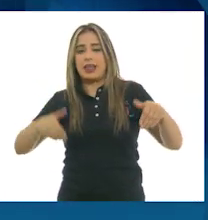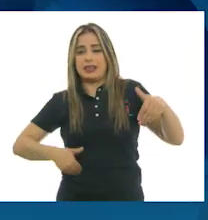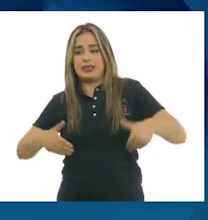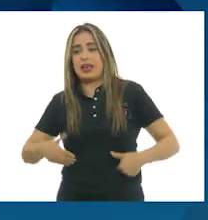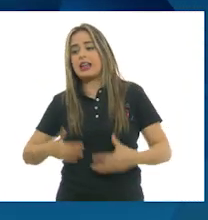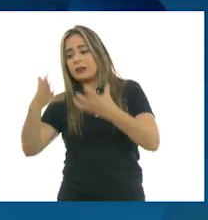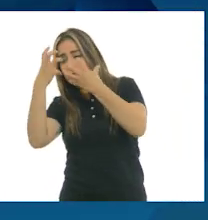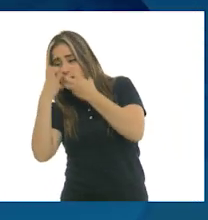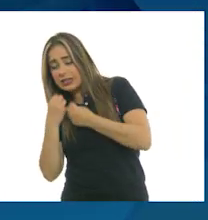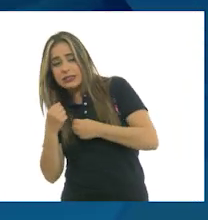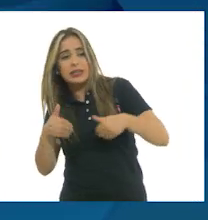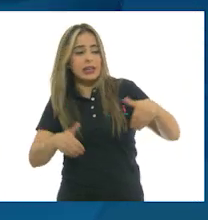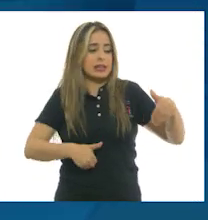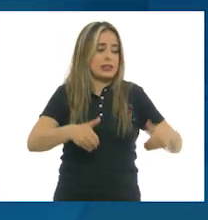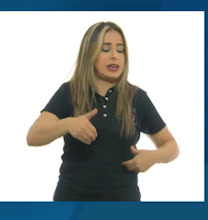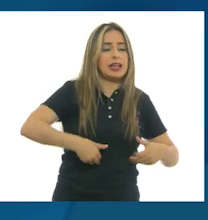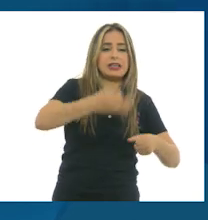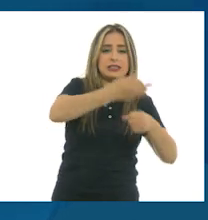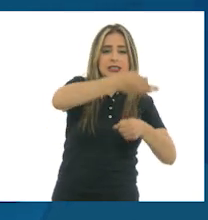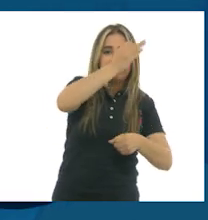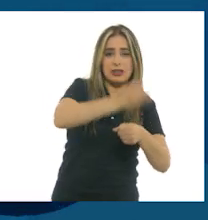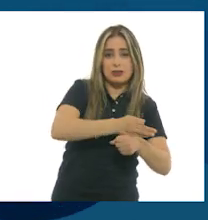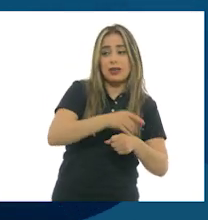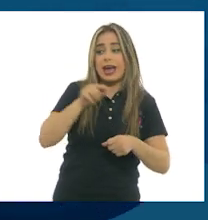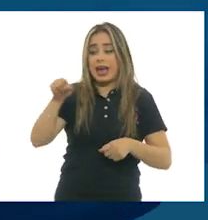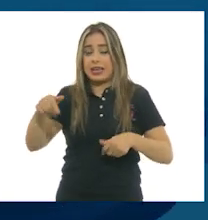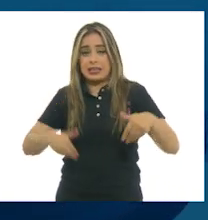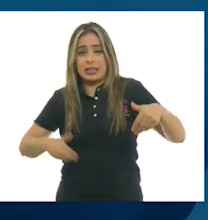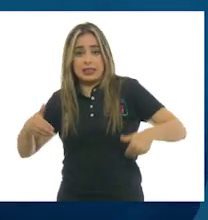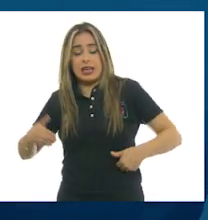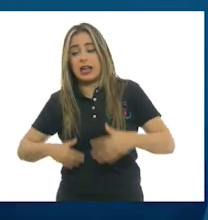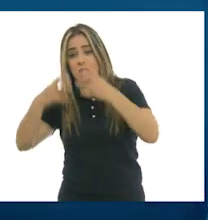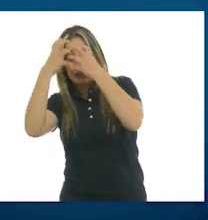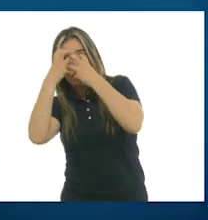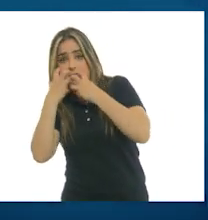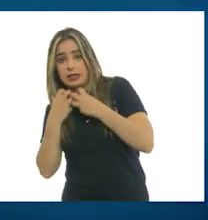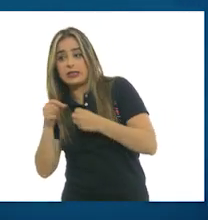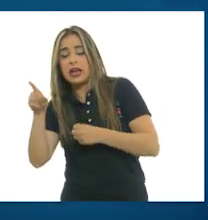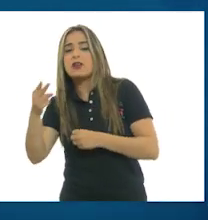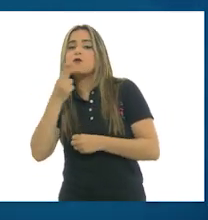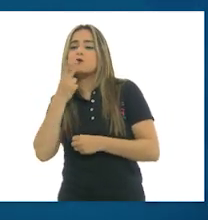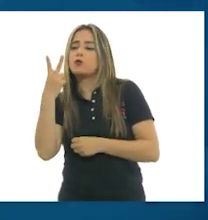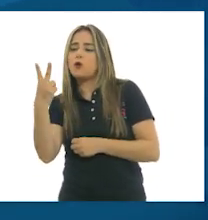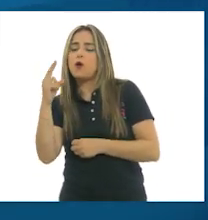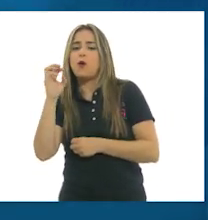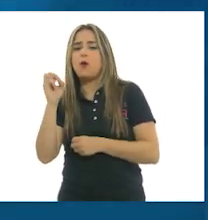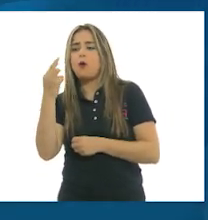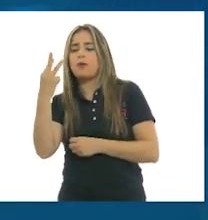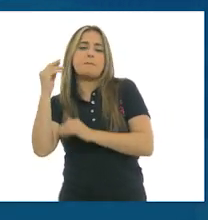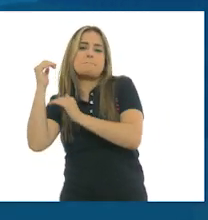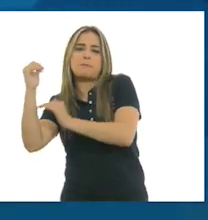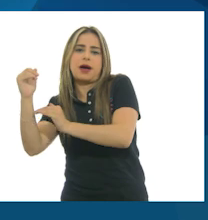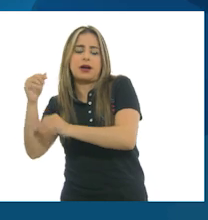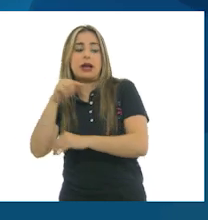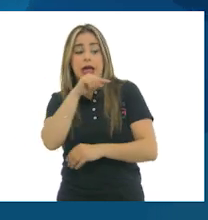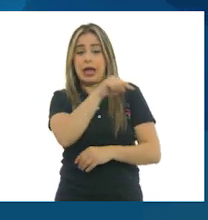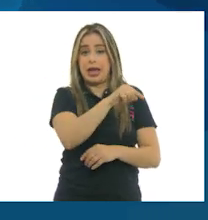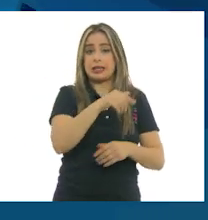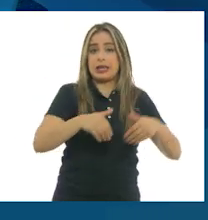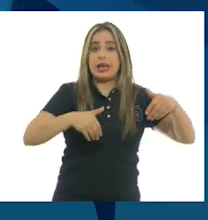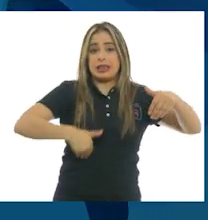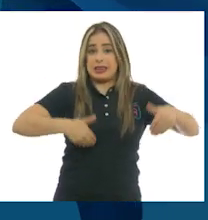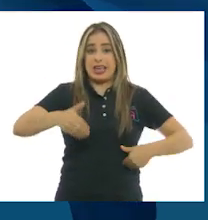comedia es que en la tragedia se utilizan dos, tres colores máximo y en la comedia se utilizan